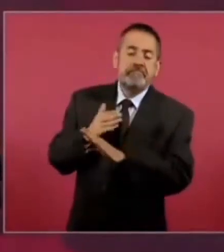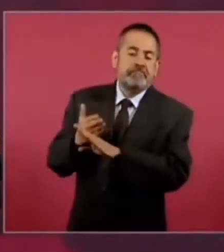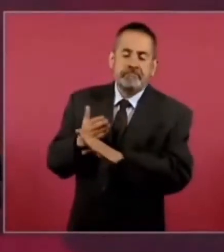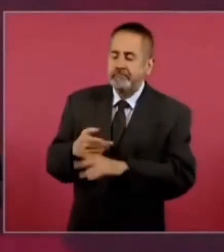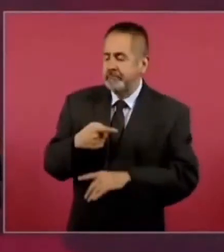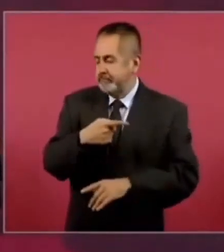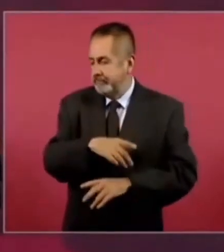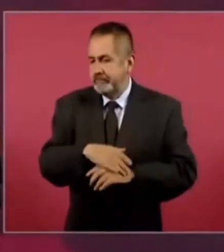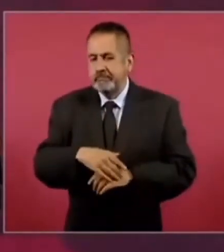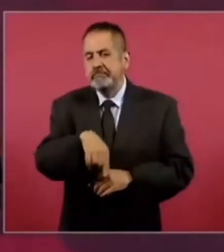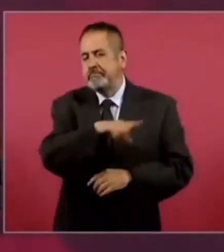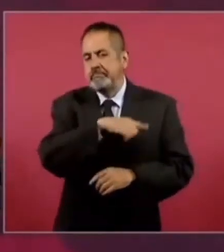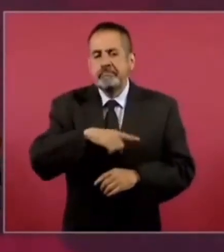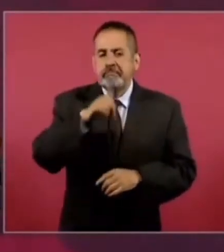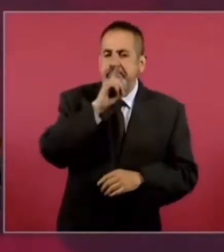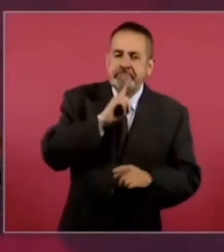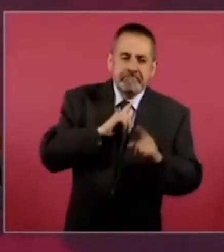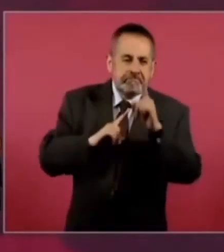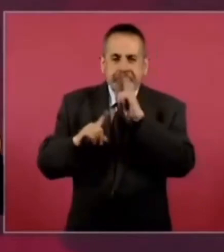mentir.